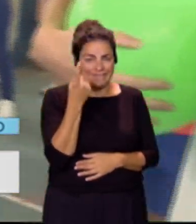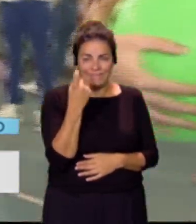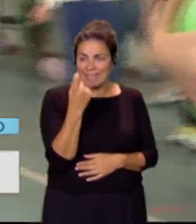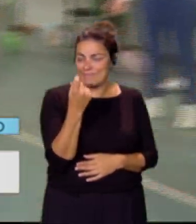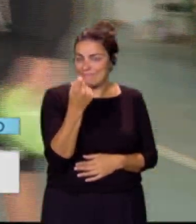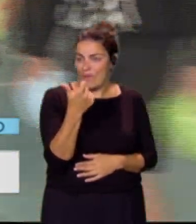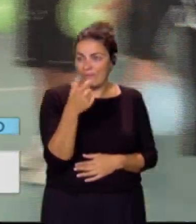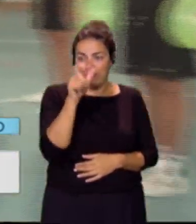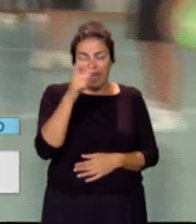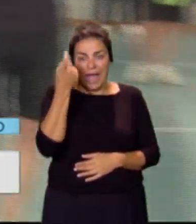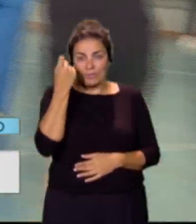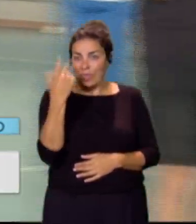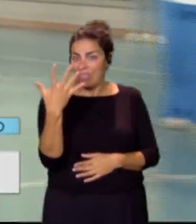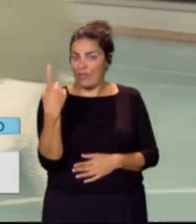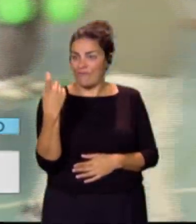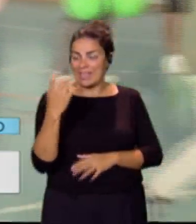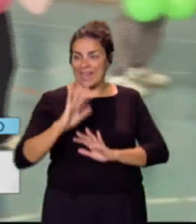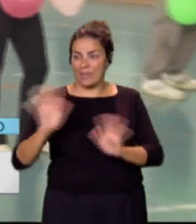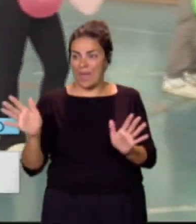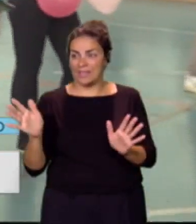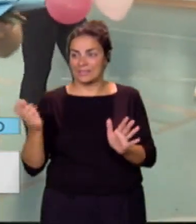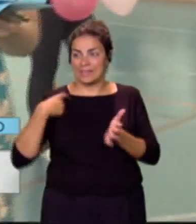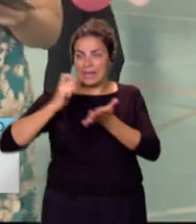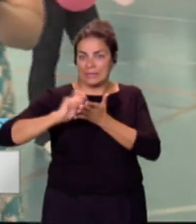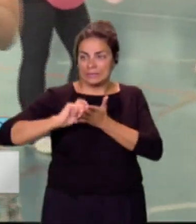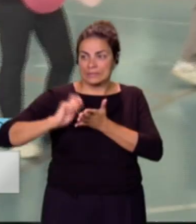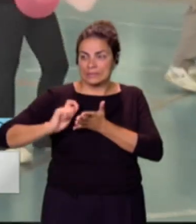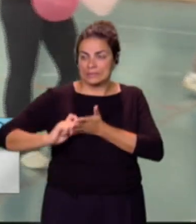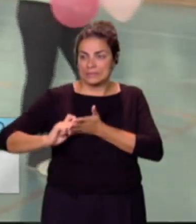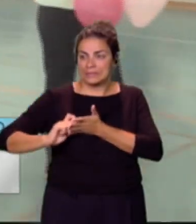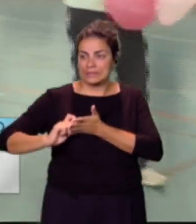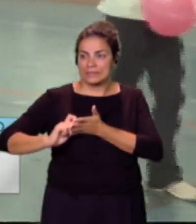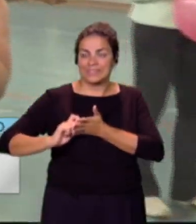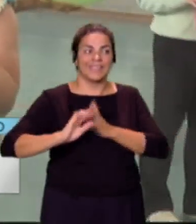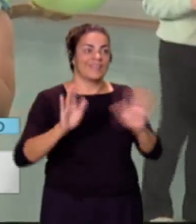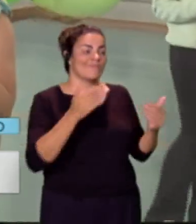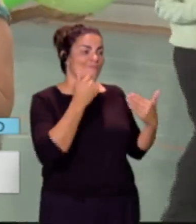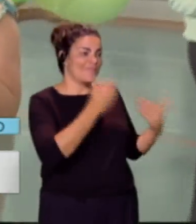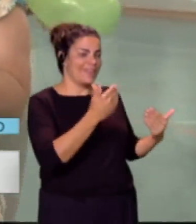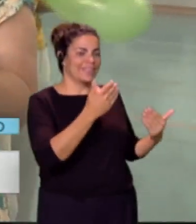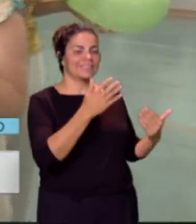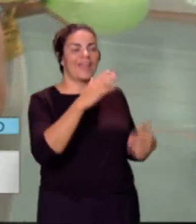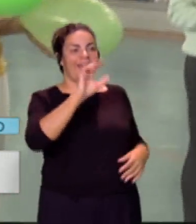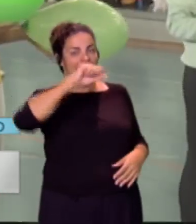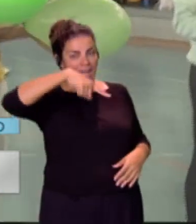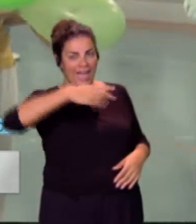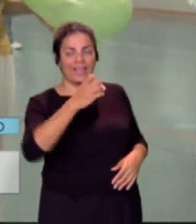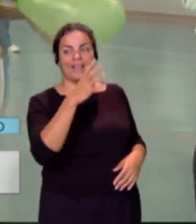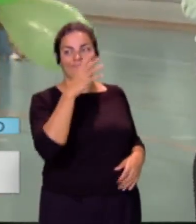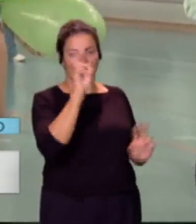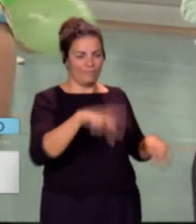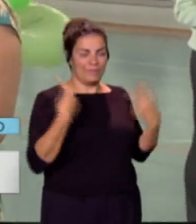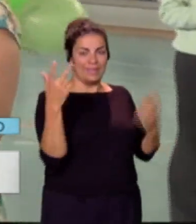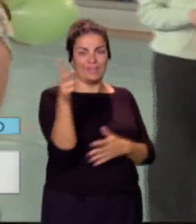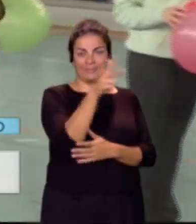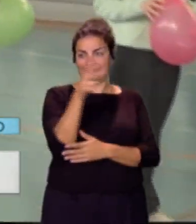cinco alumnos y están tomando... Bueno, pues muchísimas gracias, Ángel, por dejarnos grabar además